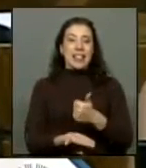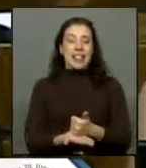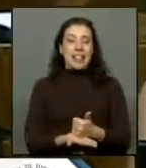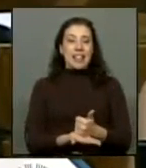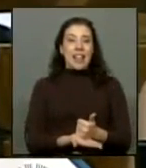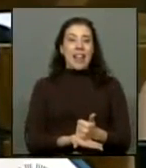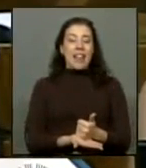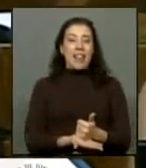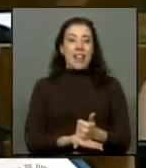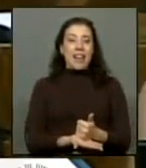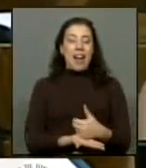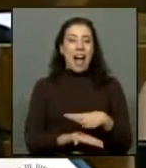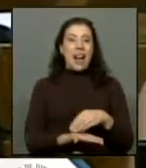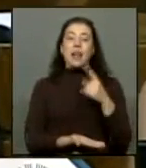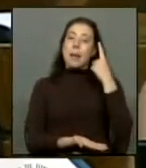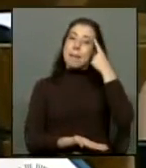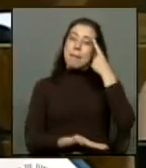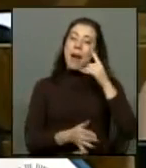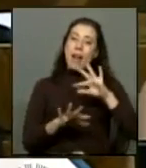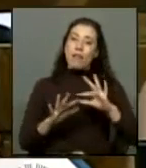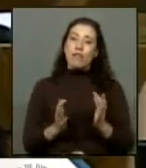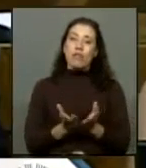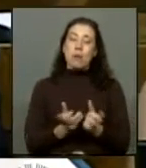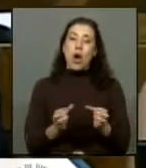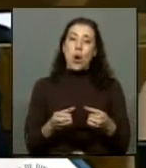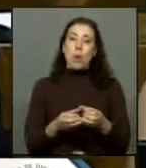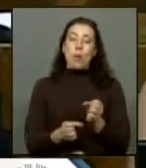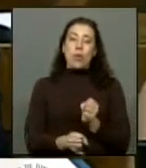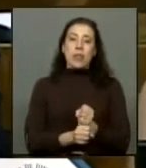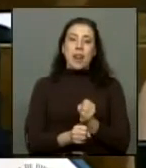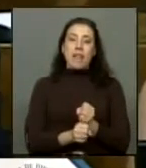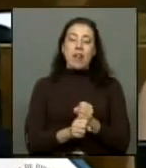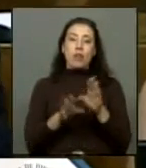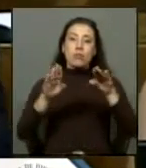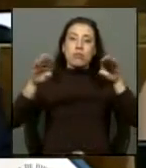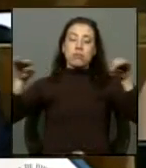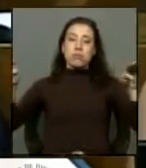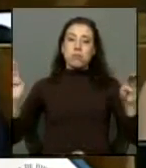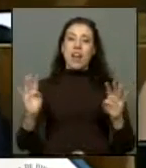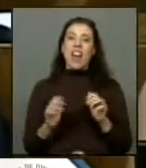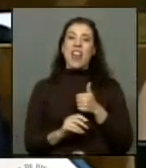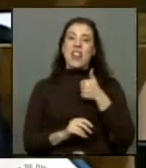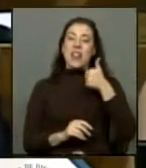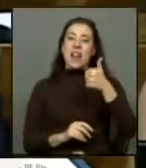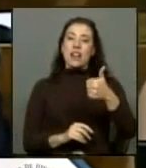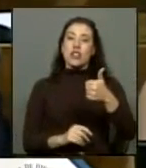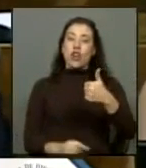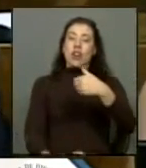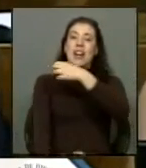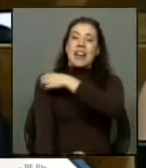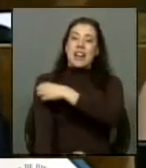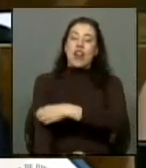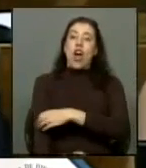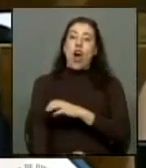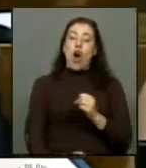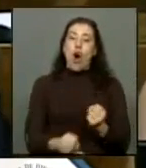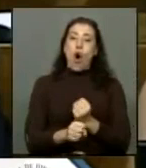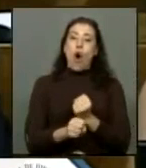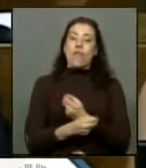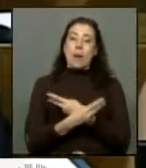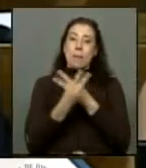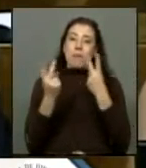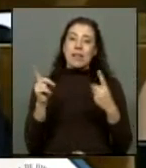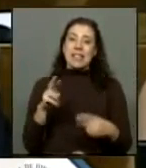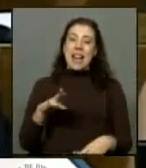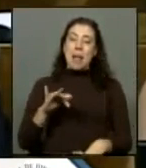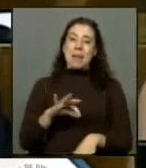Ciudad de Arica para que constituya un grupo de trabajo en que se convoque al Director Regional de Obras Públicas, al Ceremia de